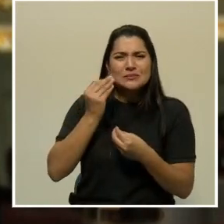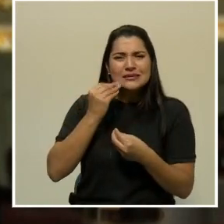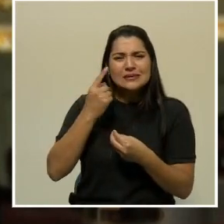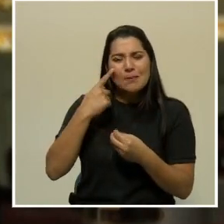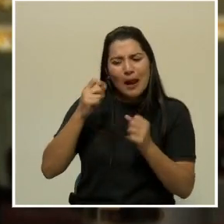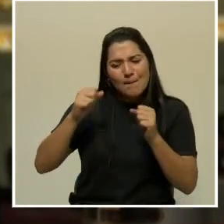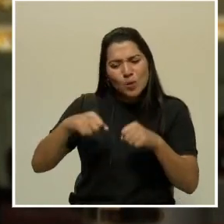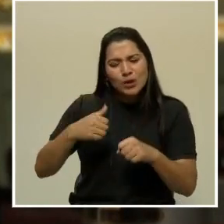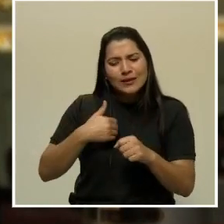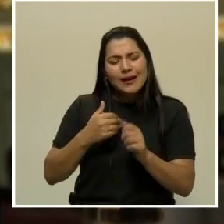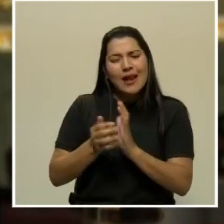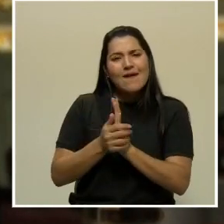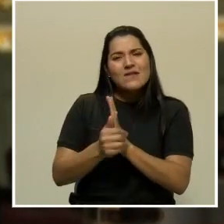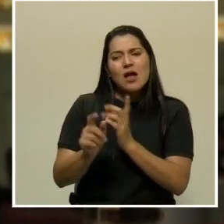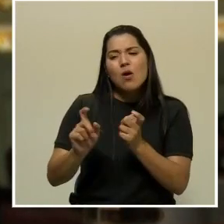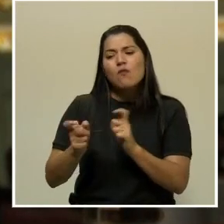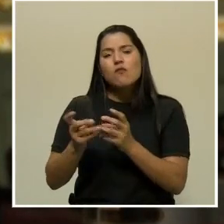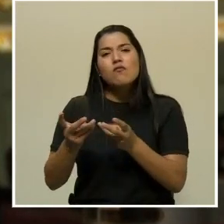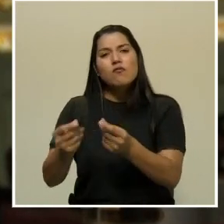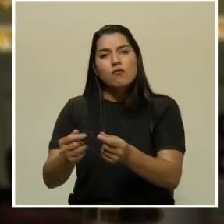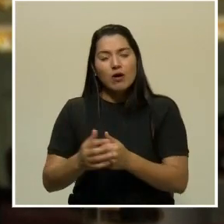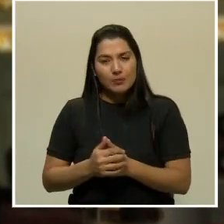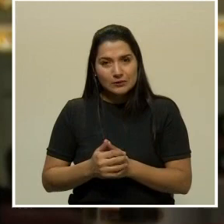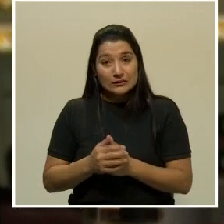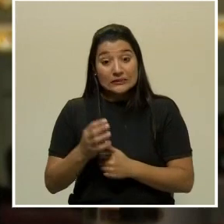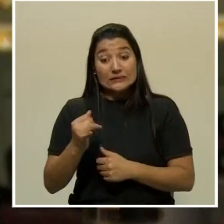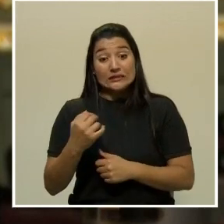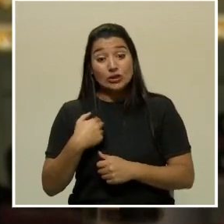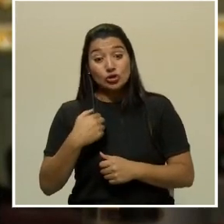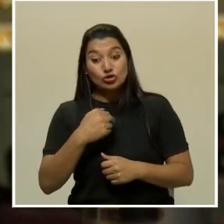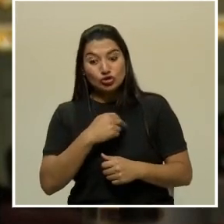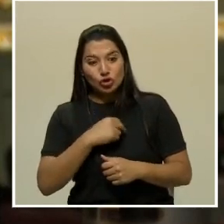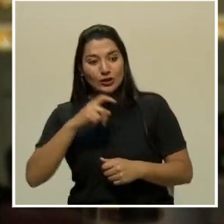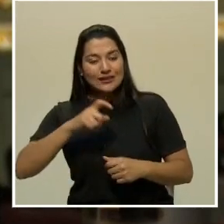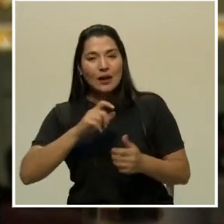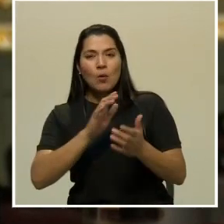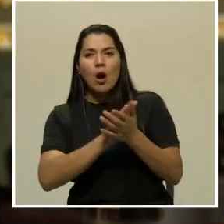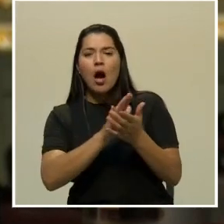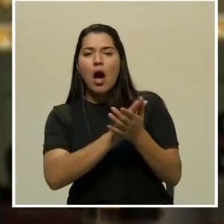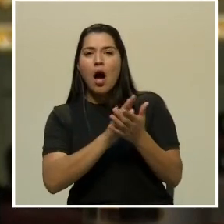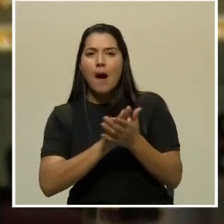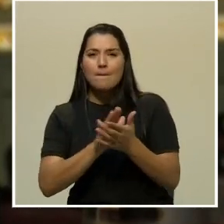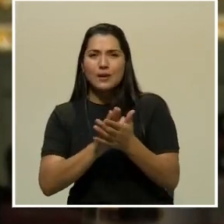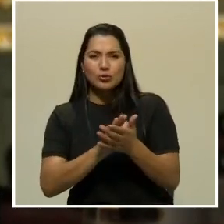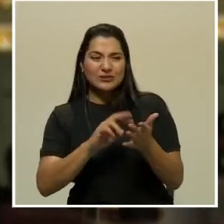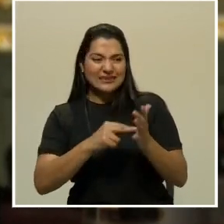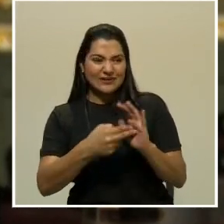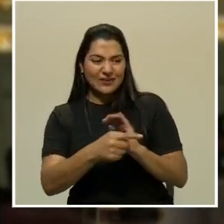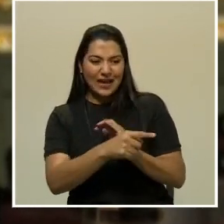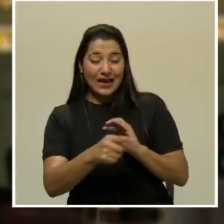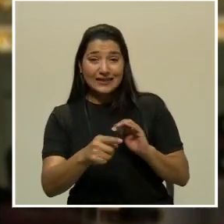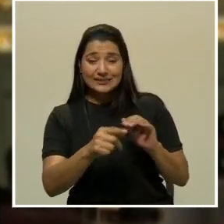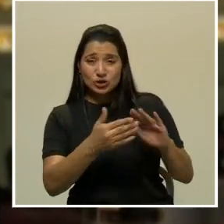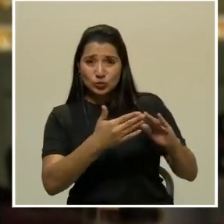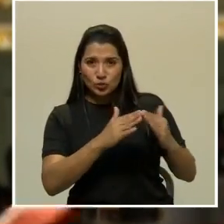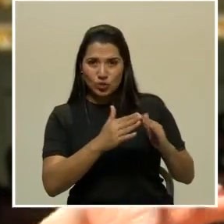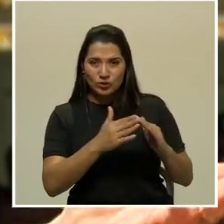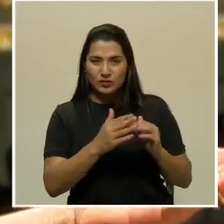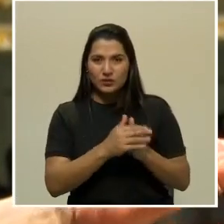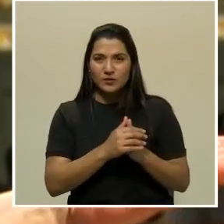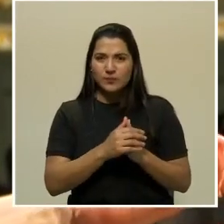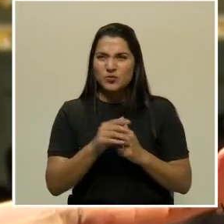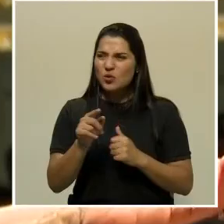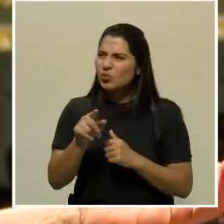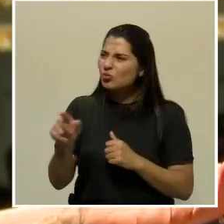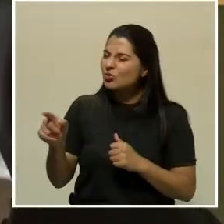Entonces, si nosotros nos debemos a los aplausos, es decir, a todos esos públicos y audiencias... ¿Te imaginas la capa de